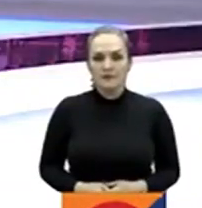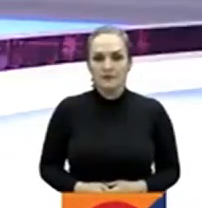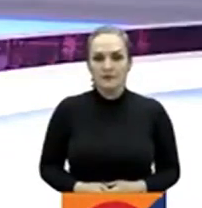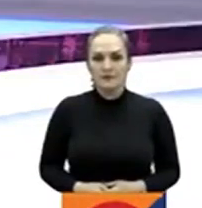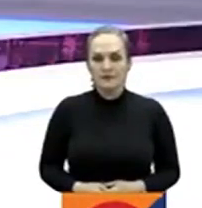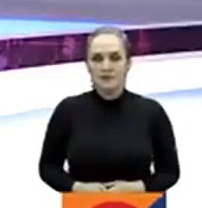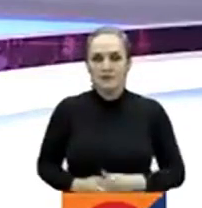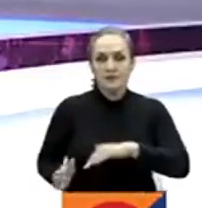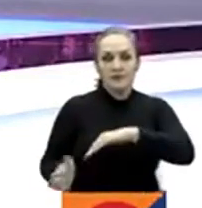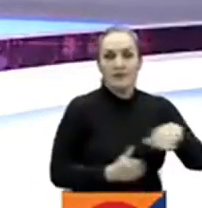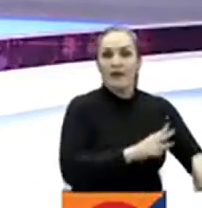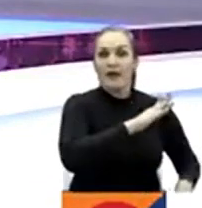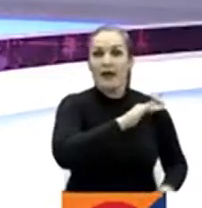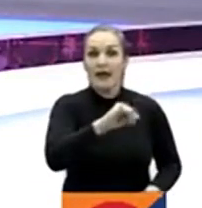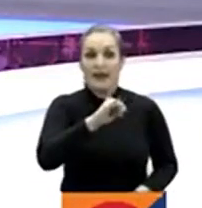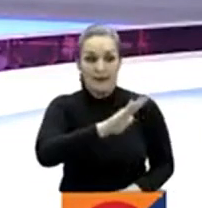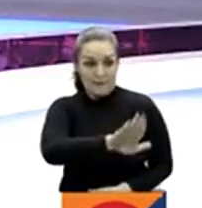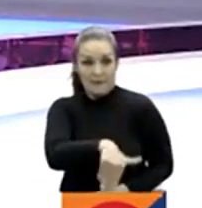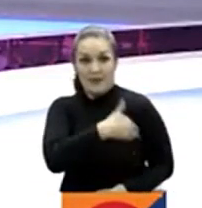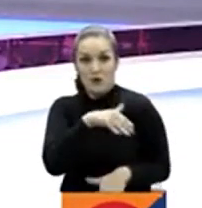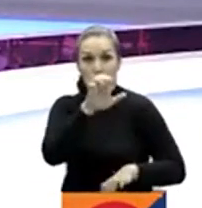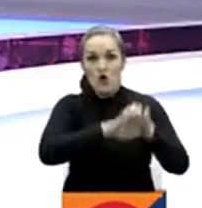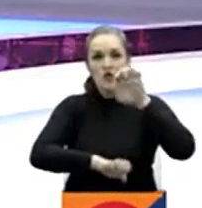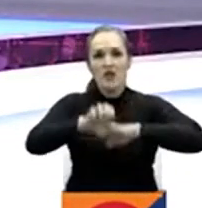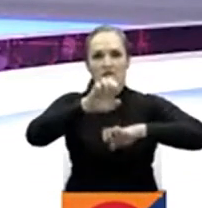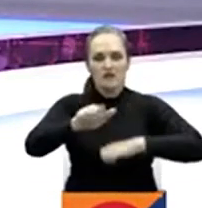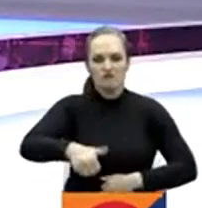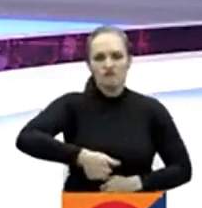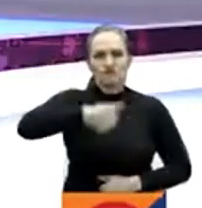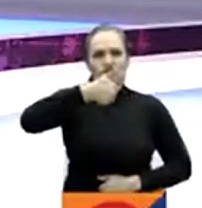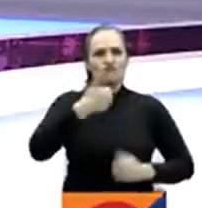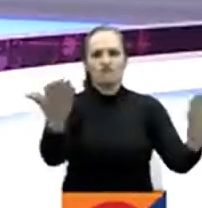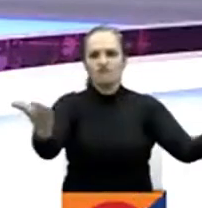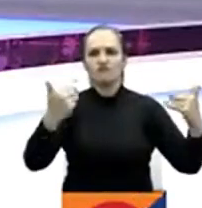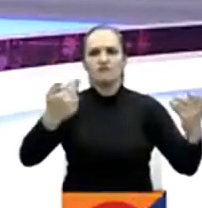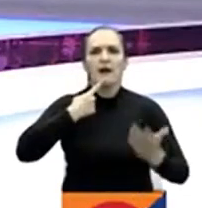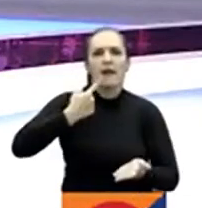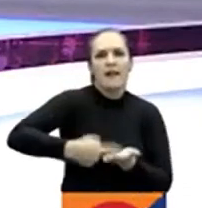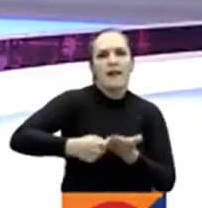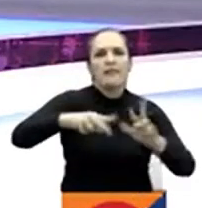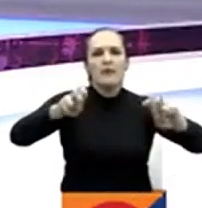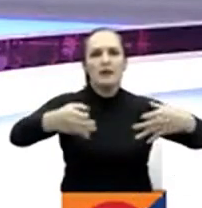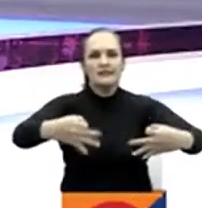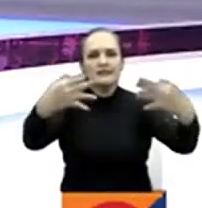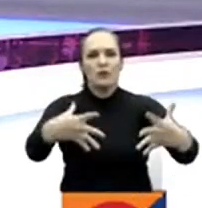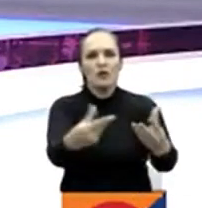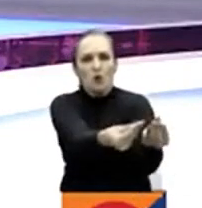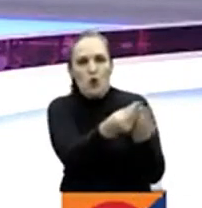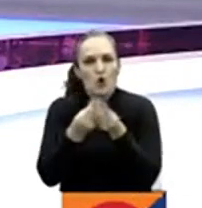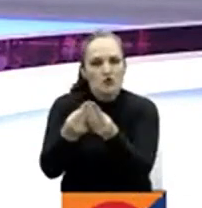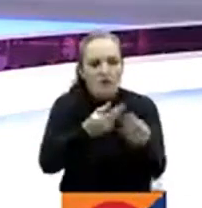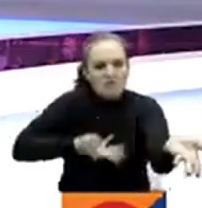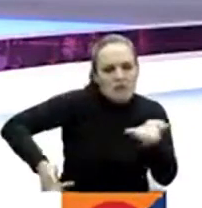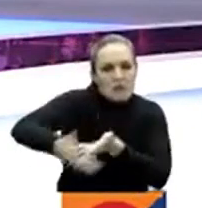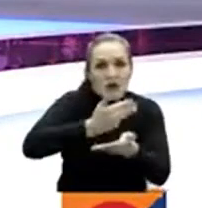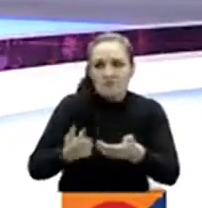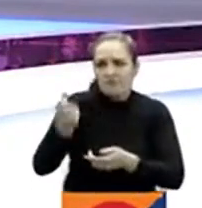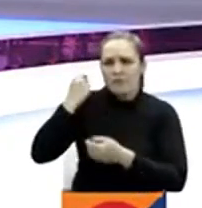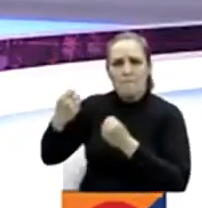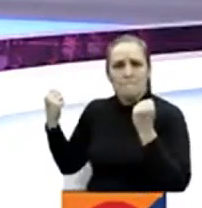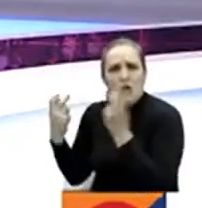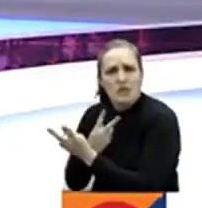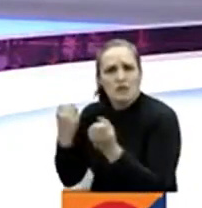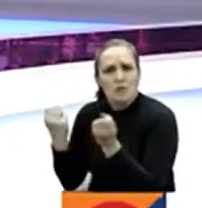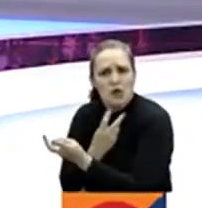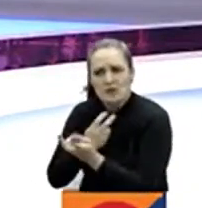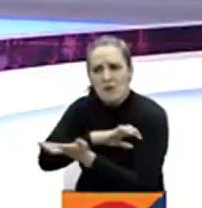En Cali, el ministro de Defensa encabezó un consejo de seguridad para analizar los hechos violentos de las últimas semanas, como la detonación de una